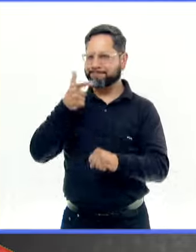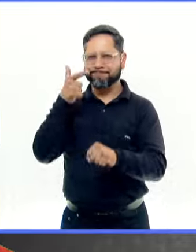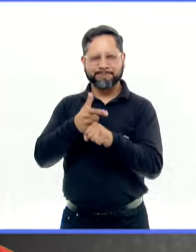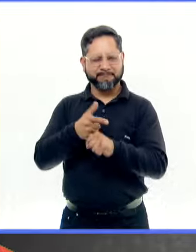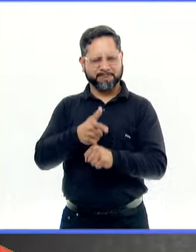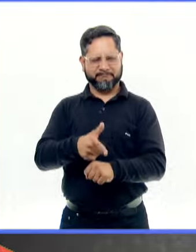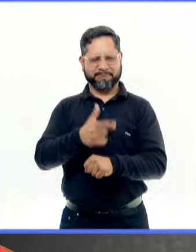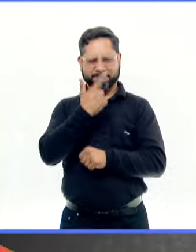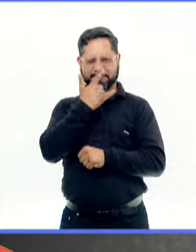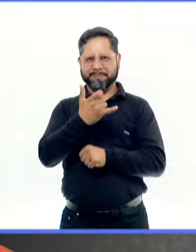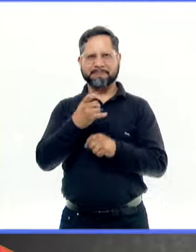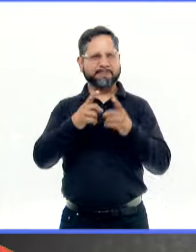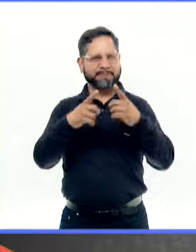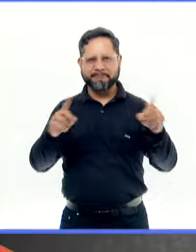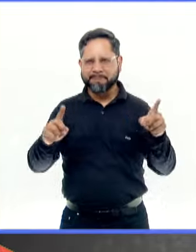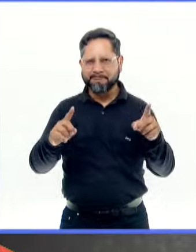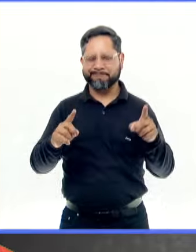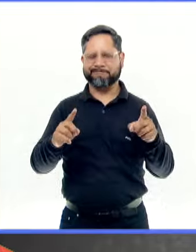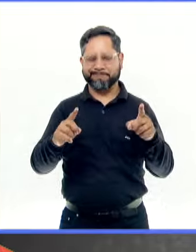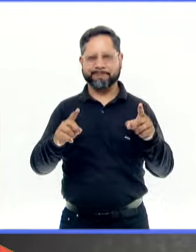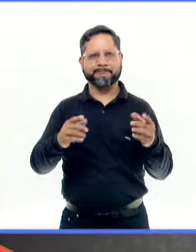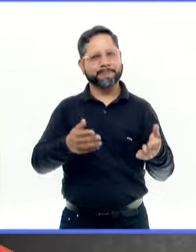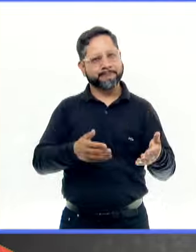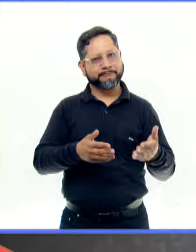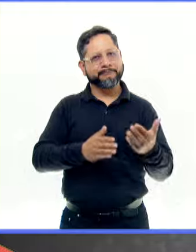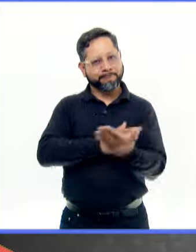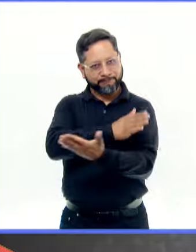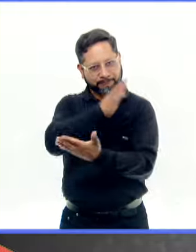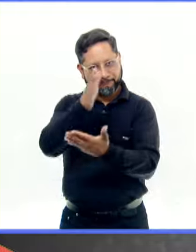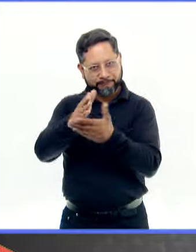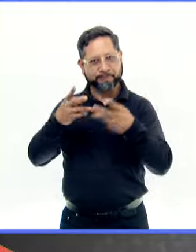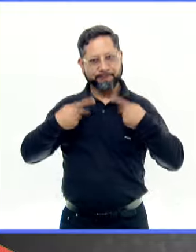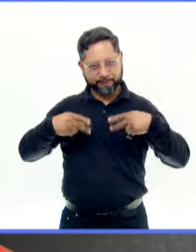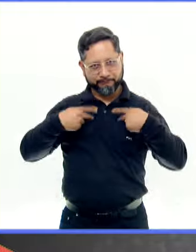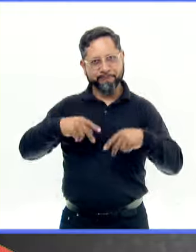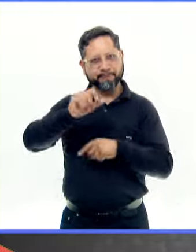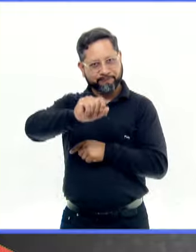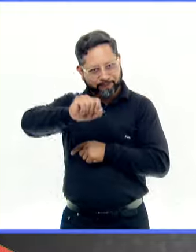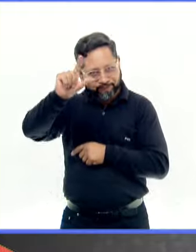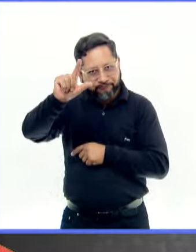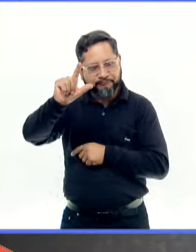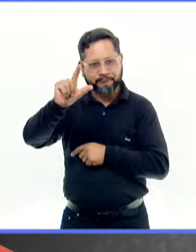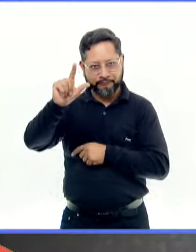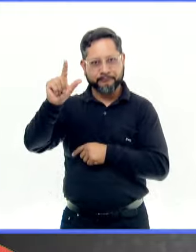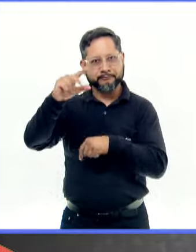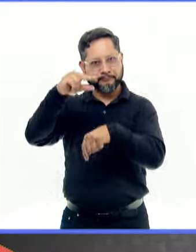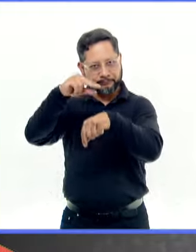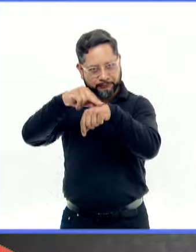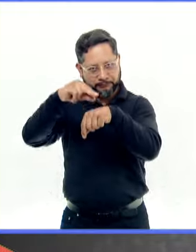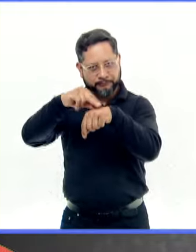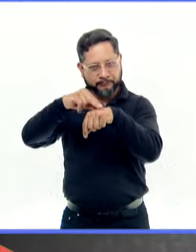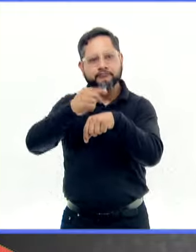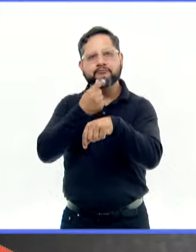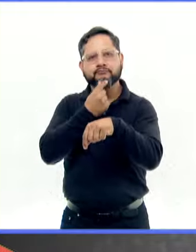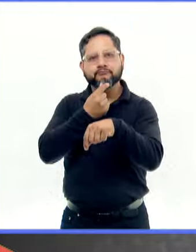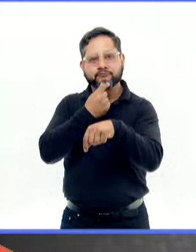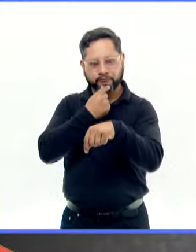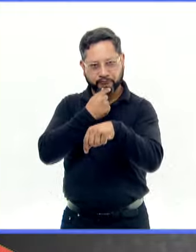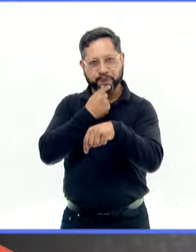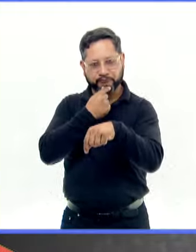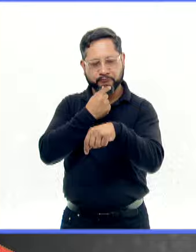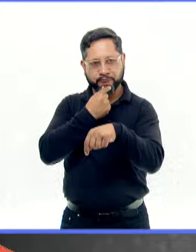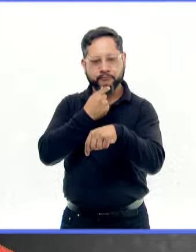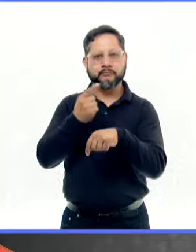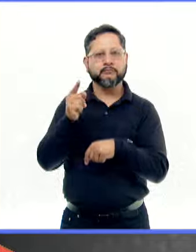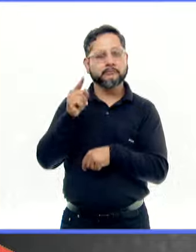que no se está desarrollando bien, ir con un especialista. El primer especialista al que van suele ser el médico pediatra. Si no es